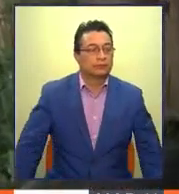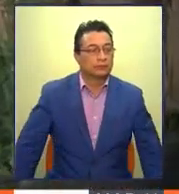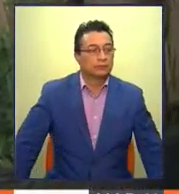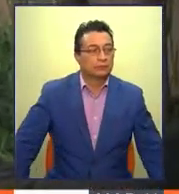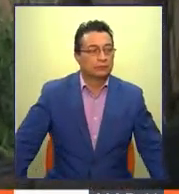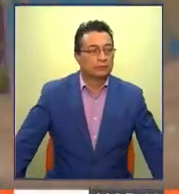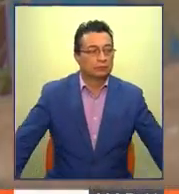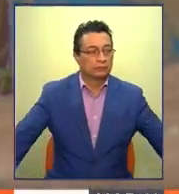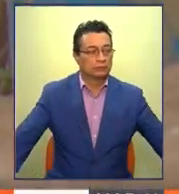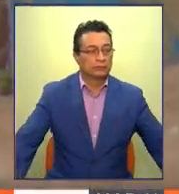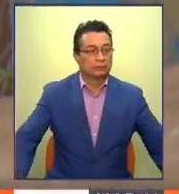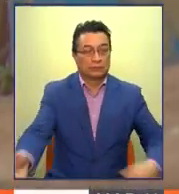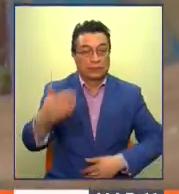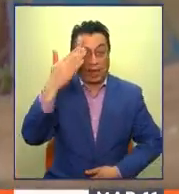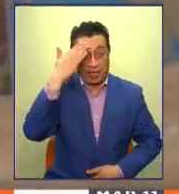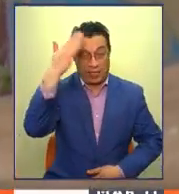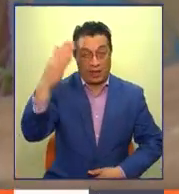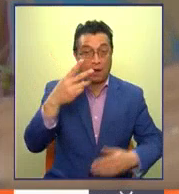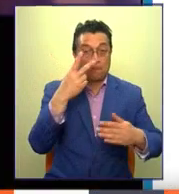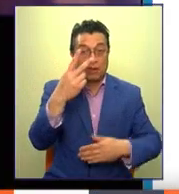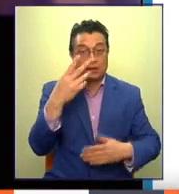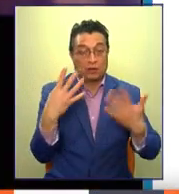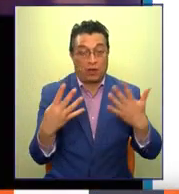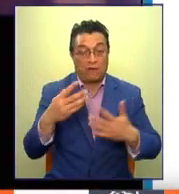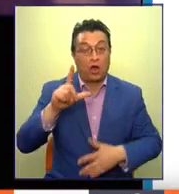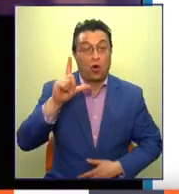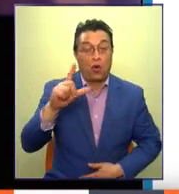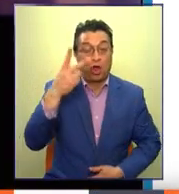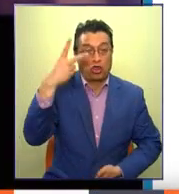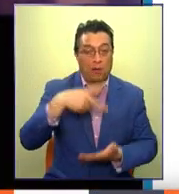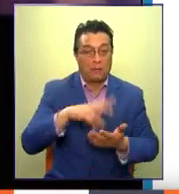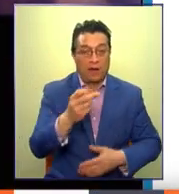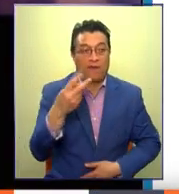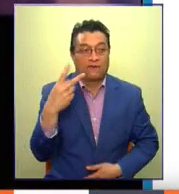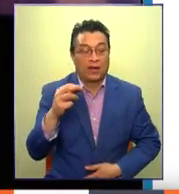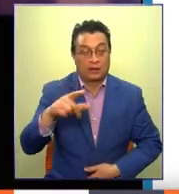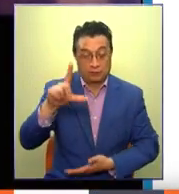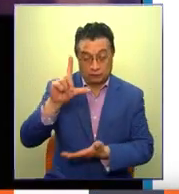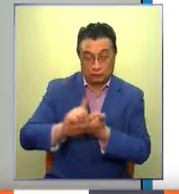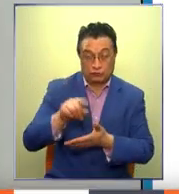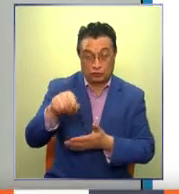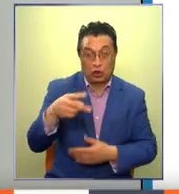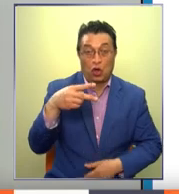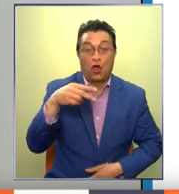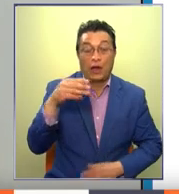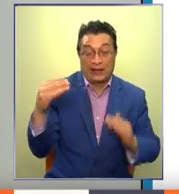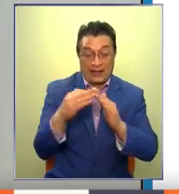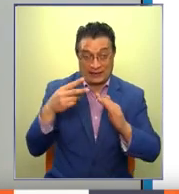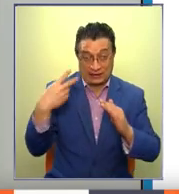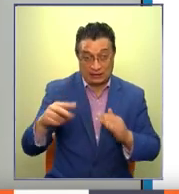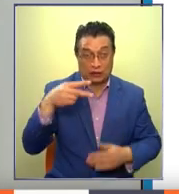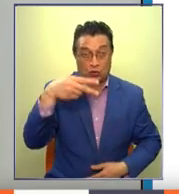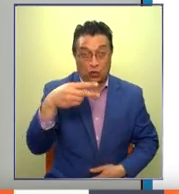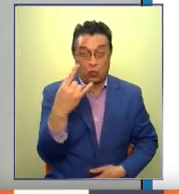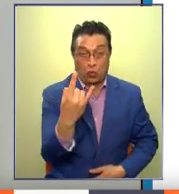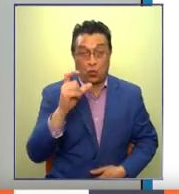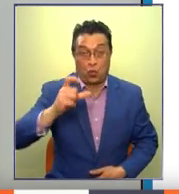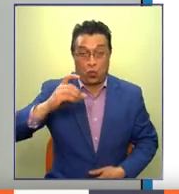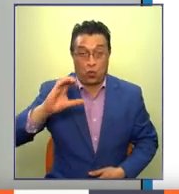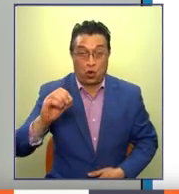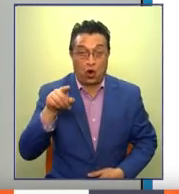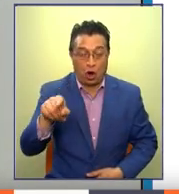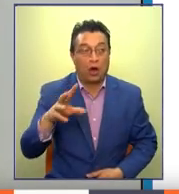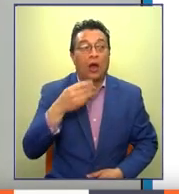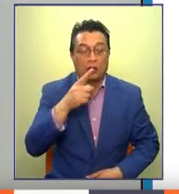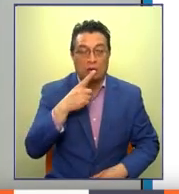El día 29 de julio de 2020, en el domicilio del imputado Hugo Humberto Bustamante Pérez, este tuvo una